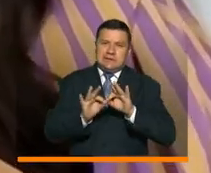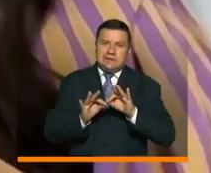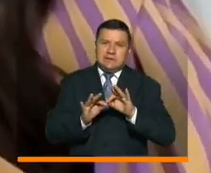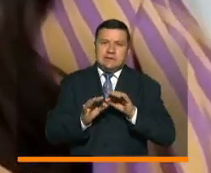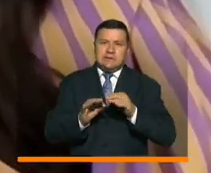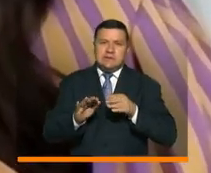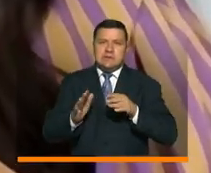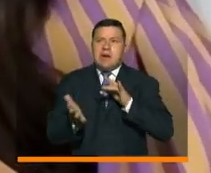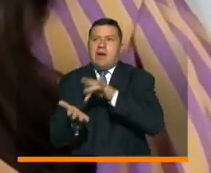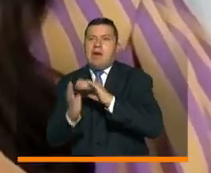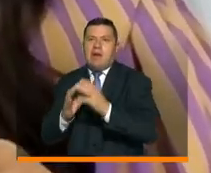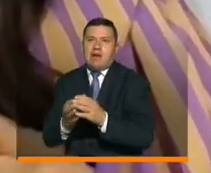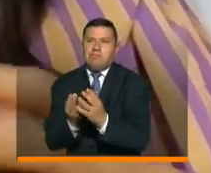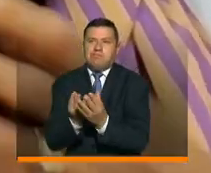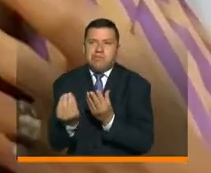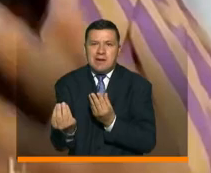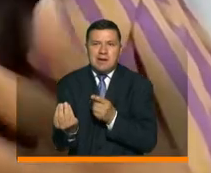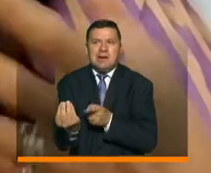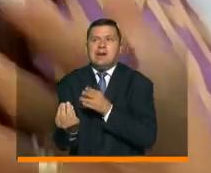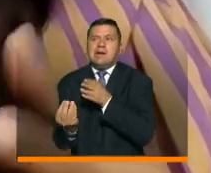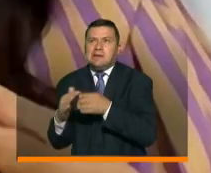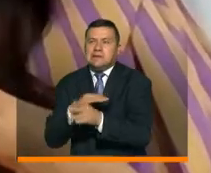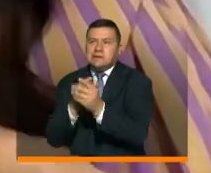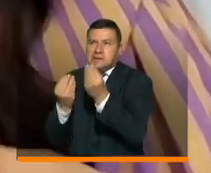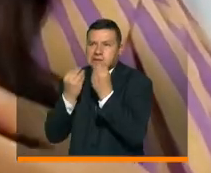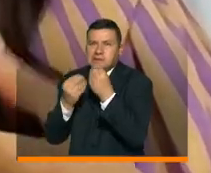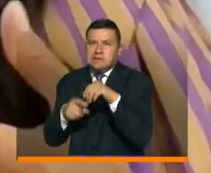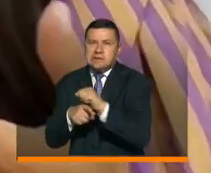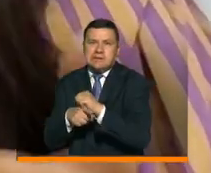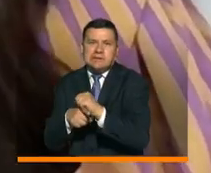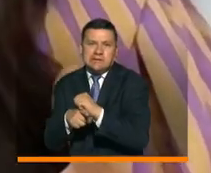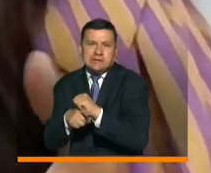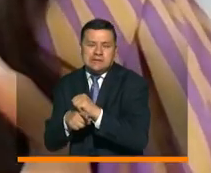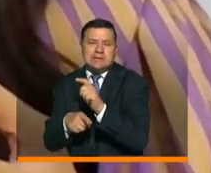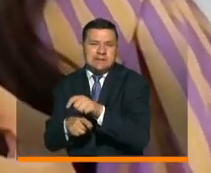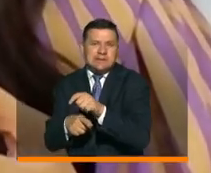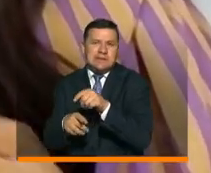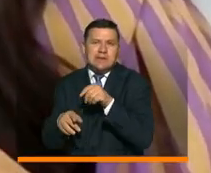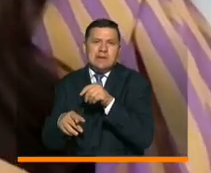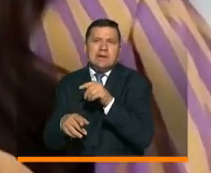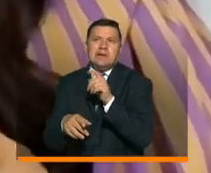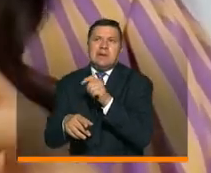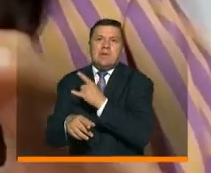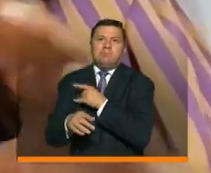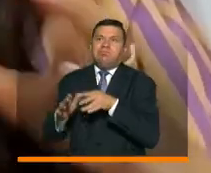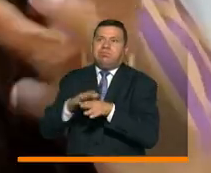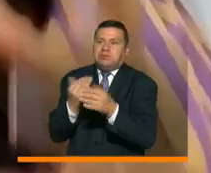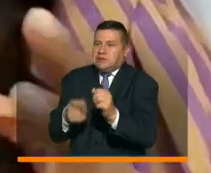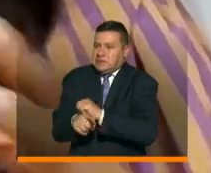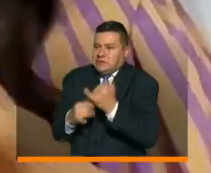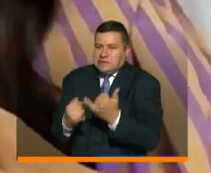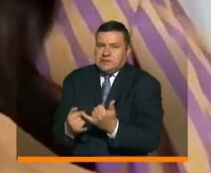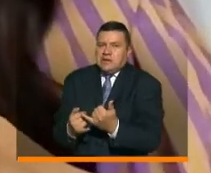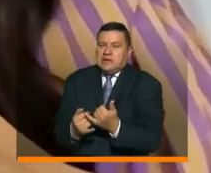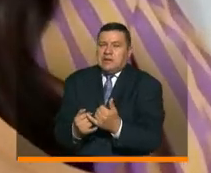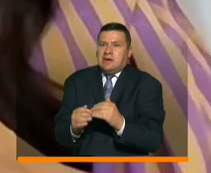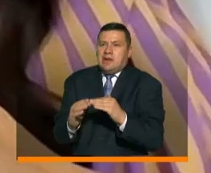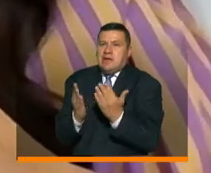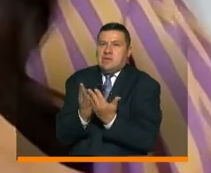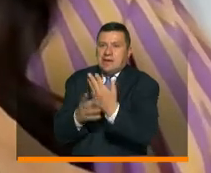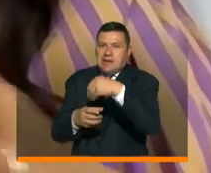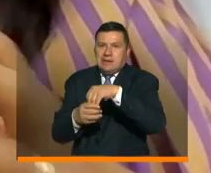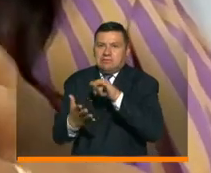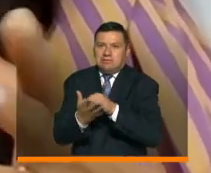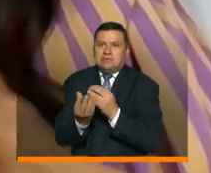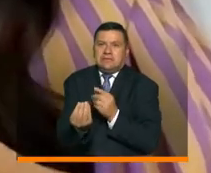retornaran a esa presencialidad porque requerían la práctica, requerían estar allí realmente en el contexto de la escuela